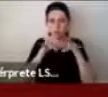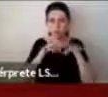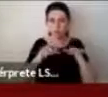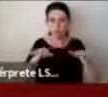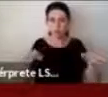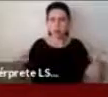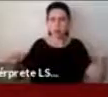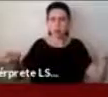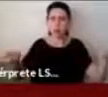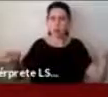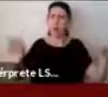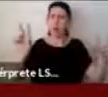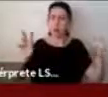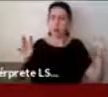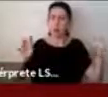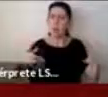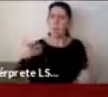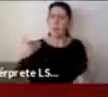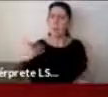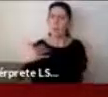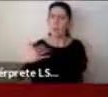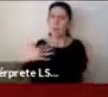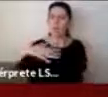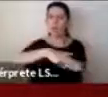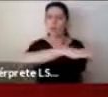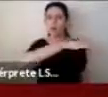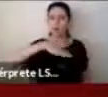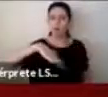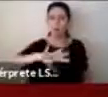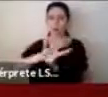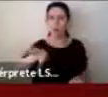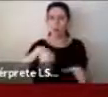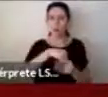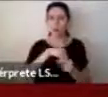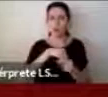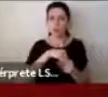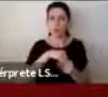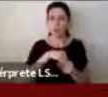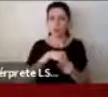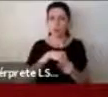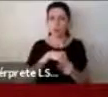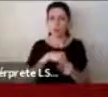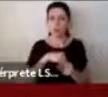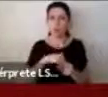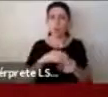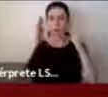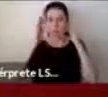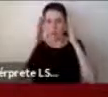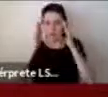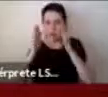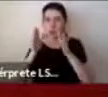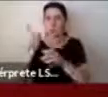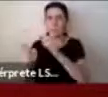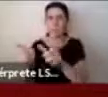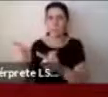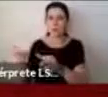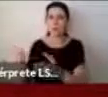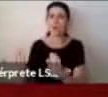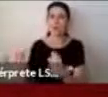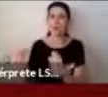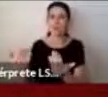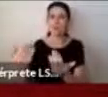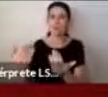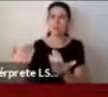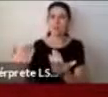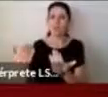importante que es tener una sociedad realmente inclusiva en cuanto a poder escuchar las necesidades de las personas con discapacidad intelectual.